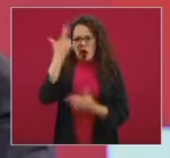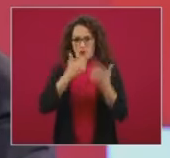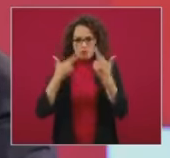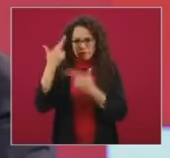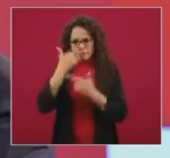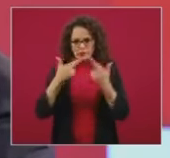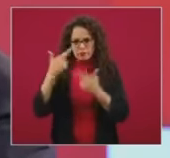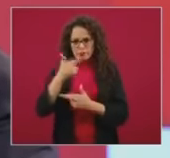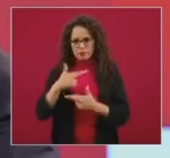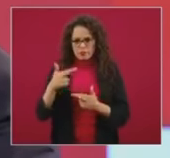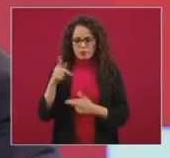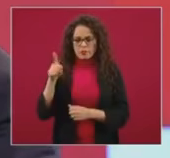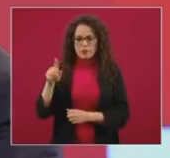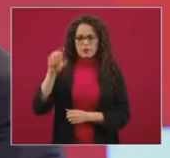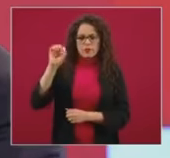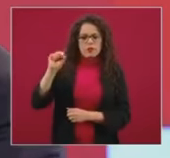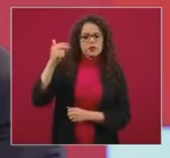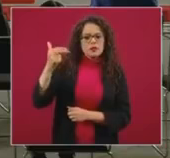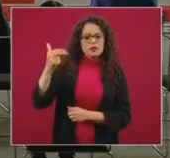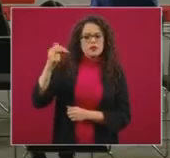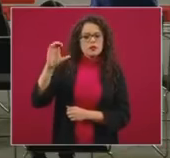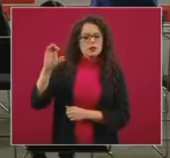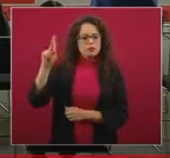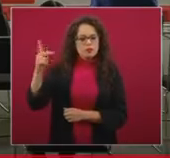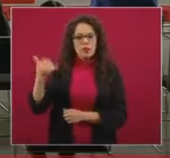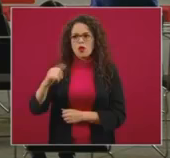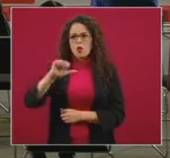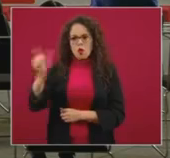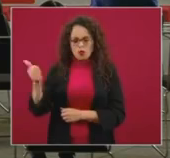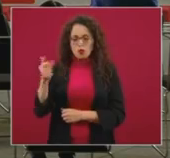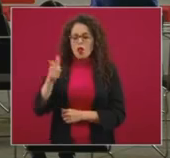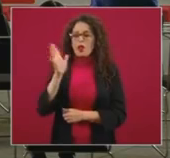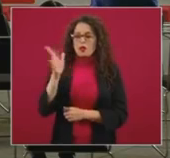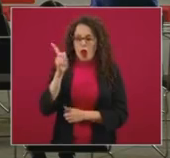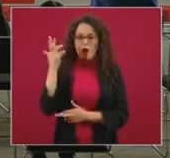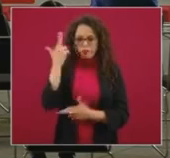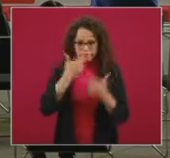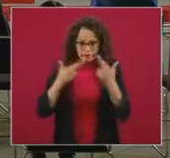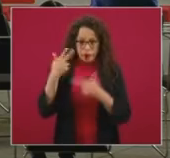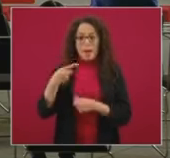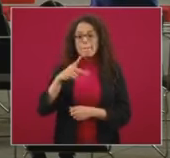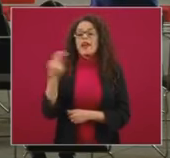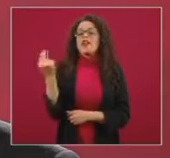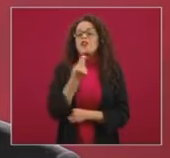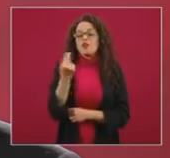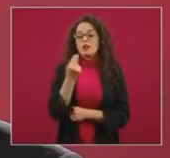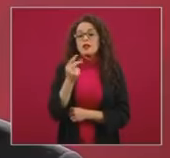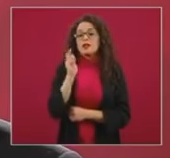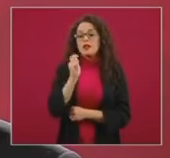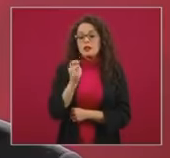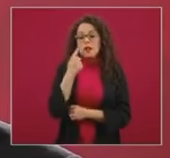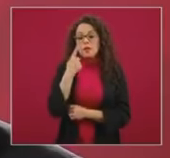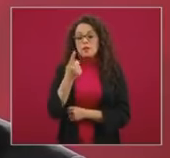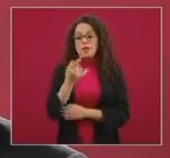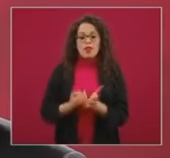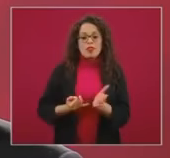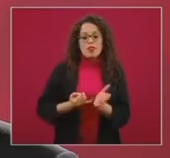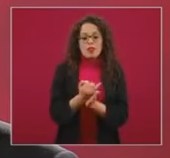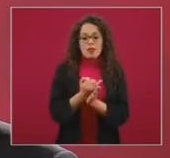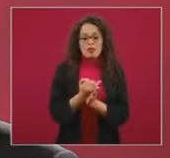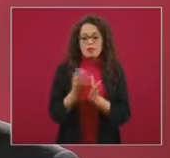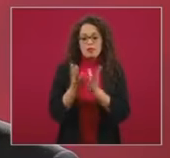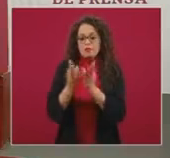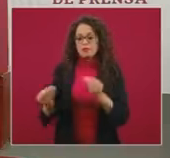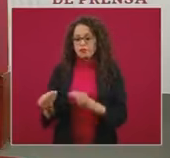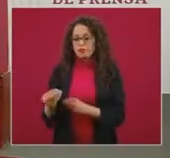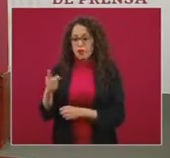Secretaría de Hacienda como corresponde, pero tuvimos que retrabajarlo y en la medida que se tomó la decisión de desaparecer una de las